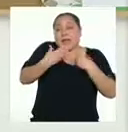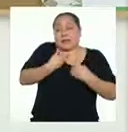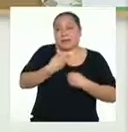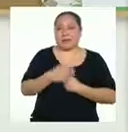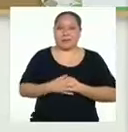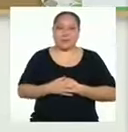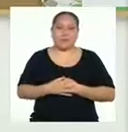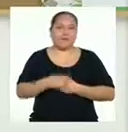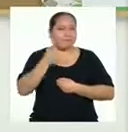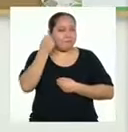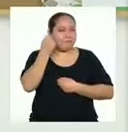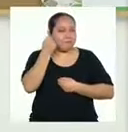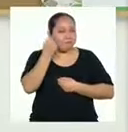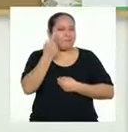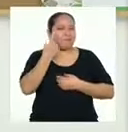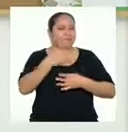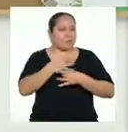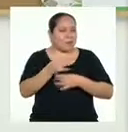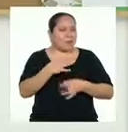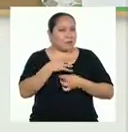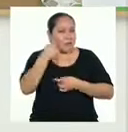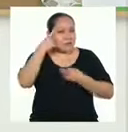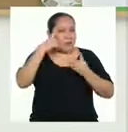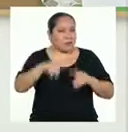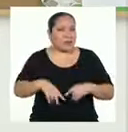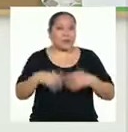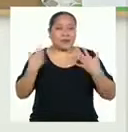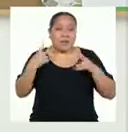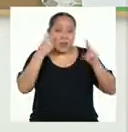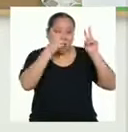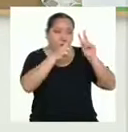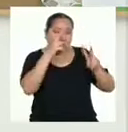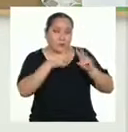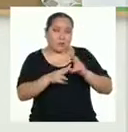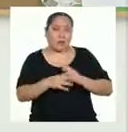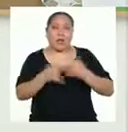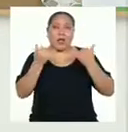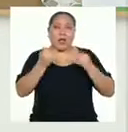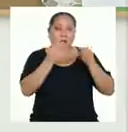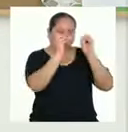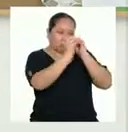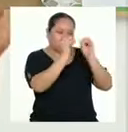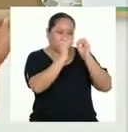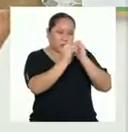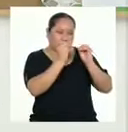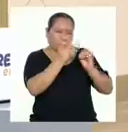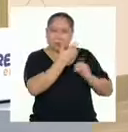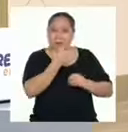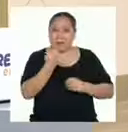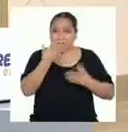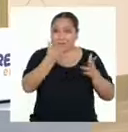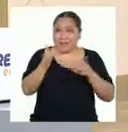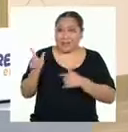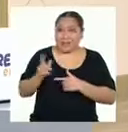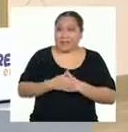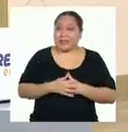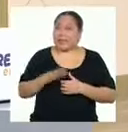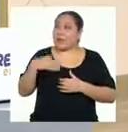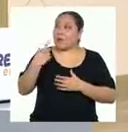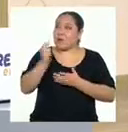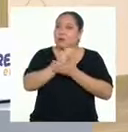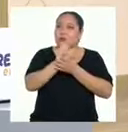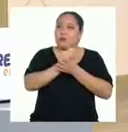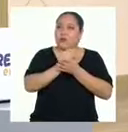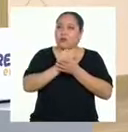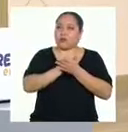Interesante decisión. Ahora que ya lo hemos vuelto a observar, nos toca revisar y mejorar. ¿Estás lista? Después de todos los